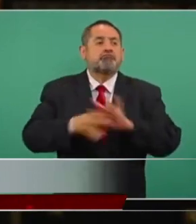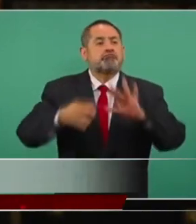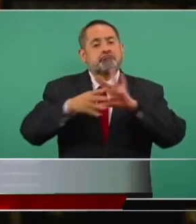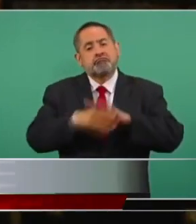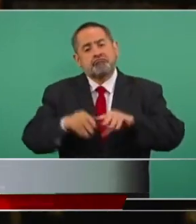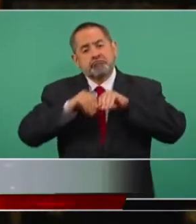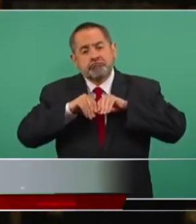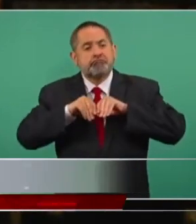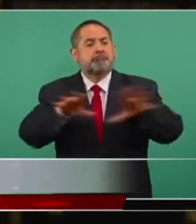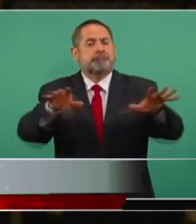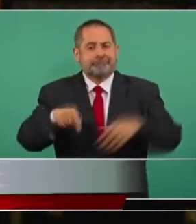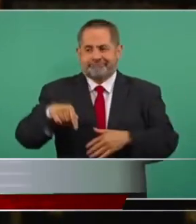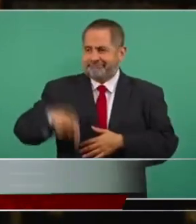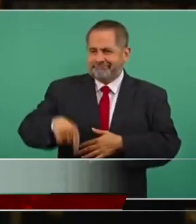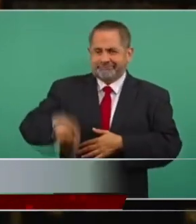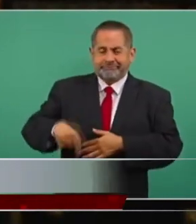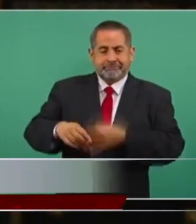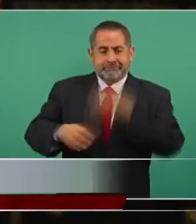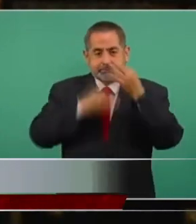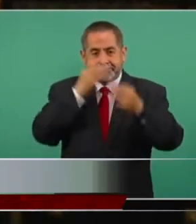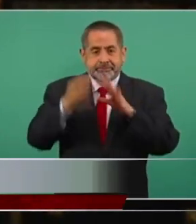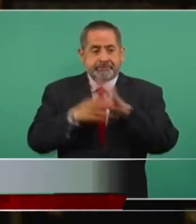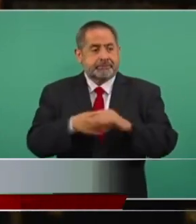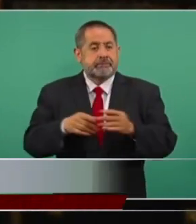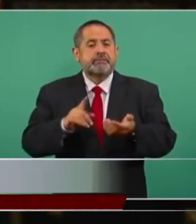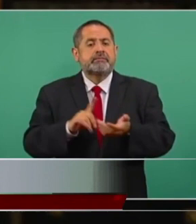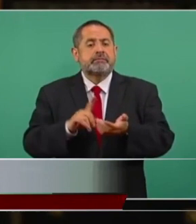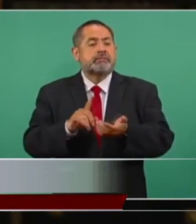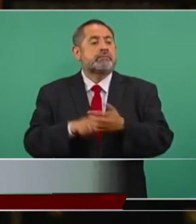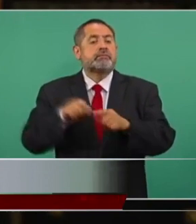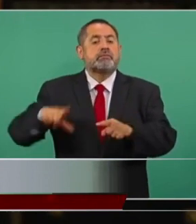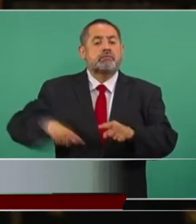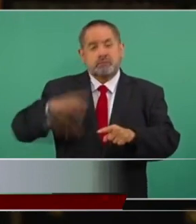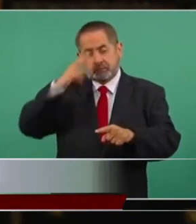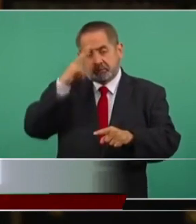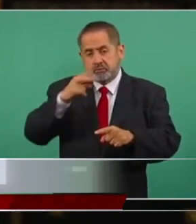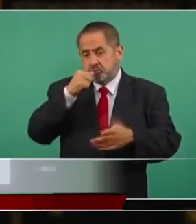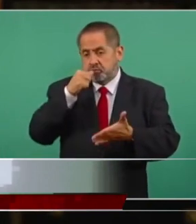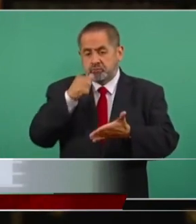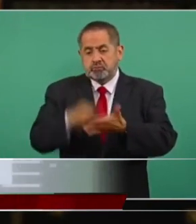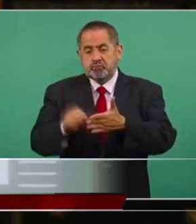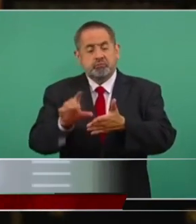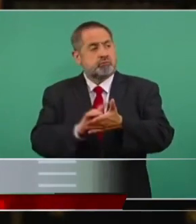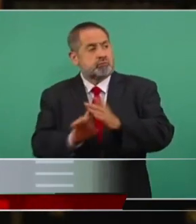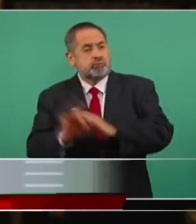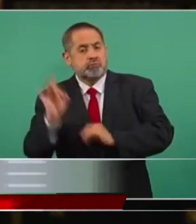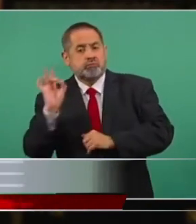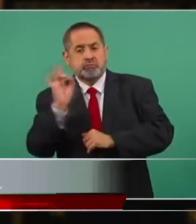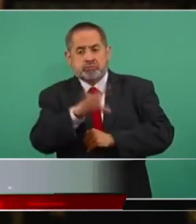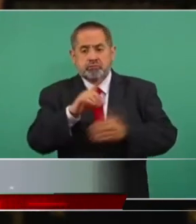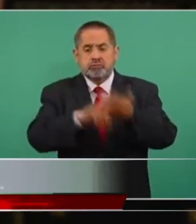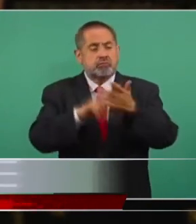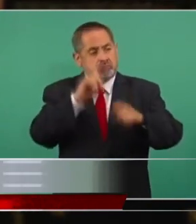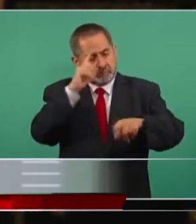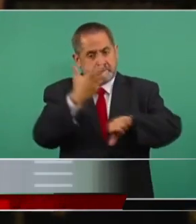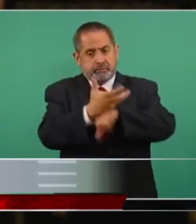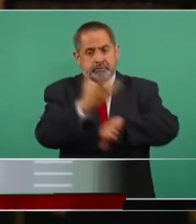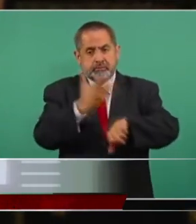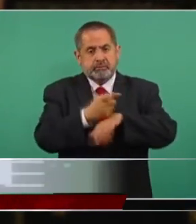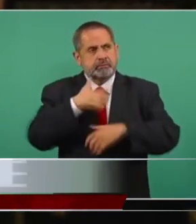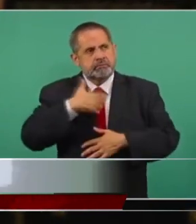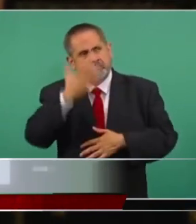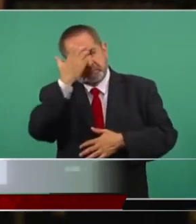reportera de Contralínea, uno de los mejores medios que han salido ahora con la cuarta transformación que han lanzado